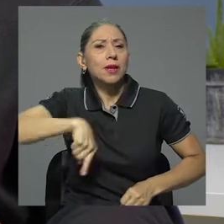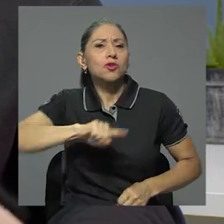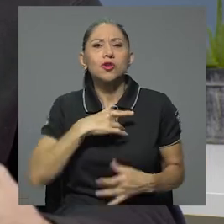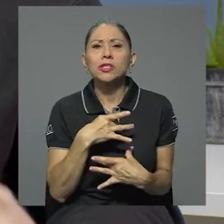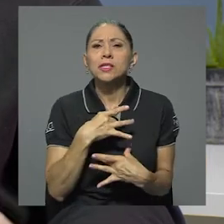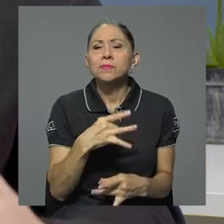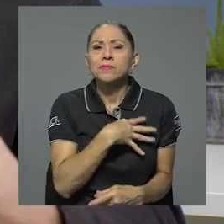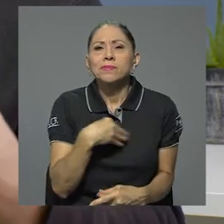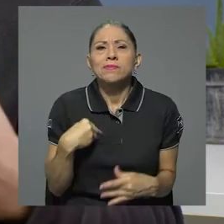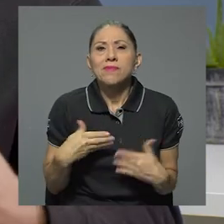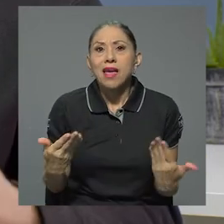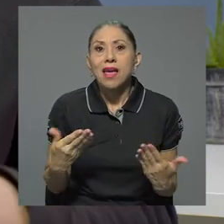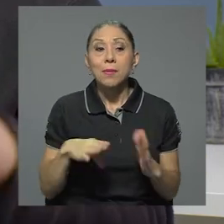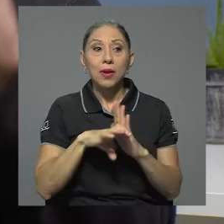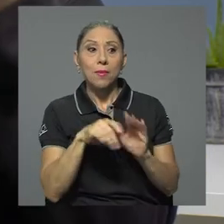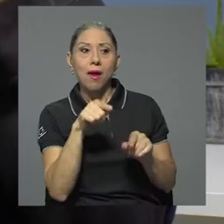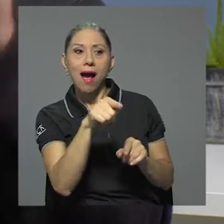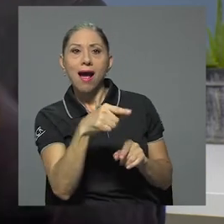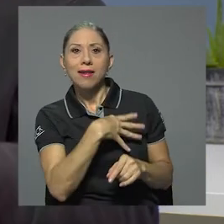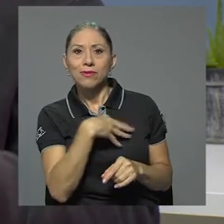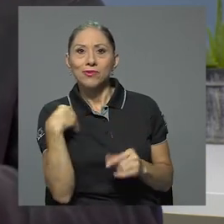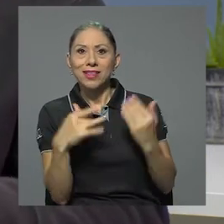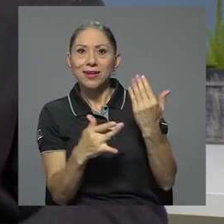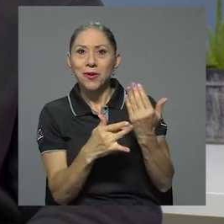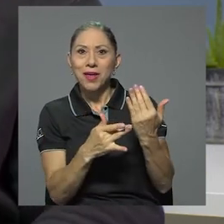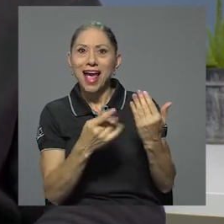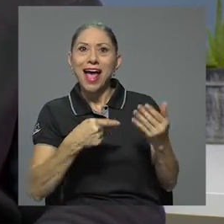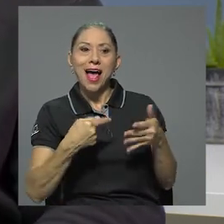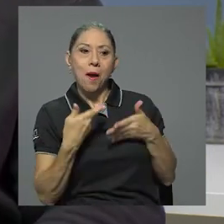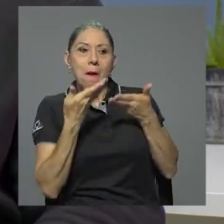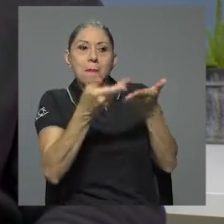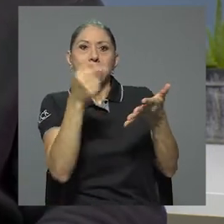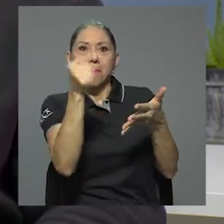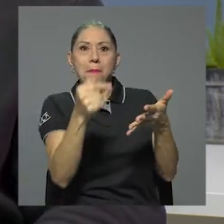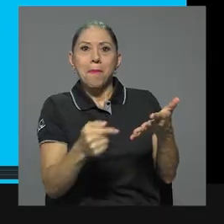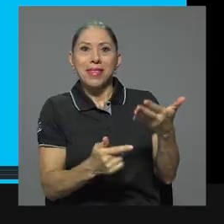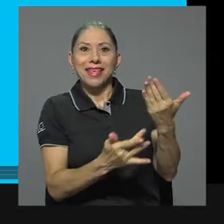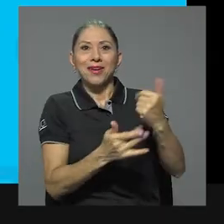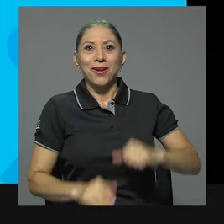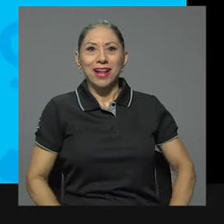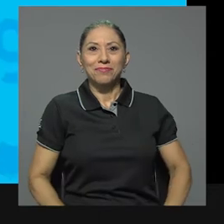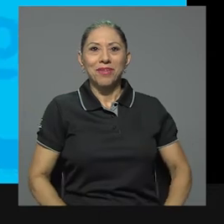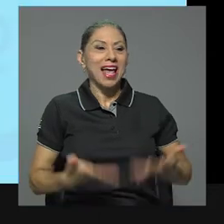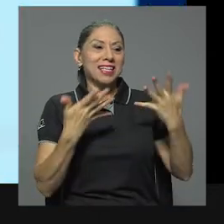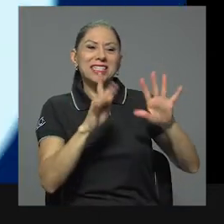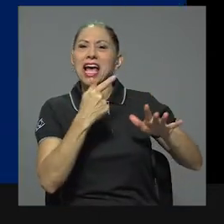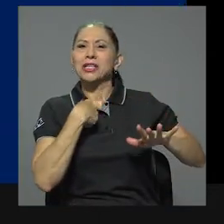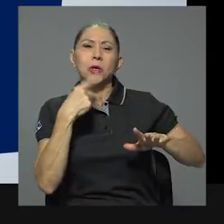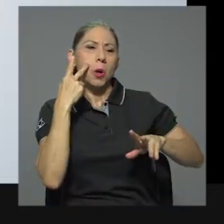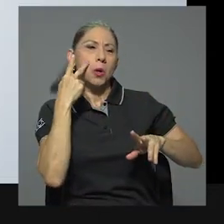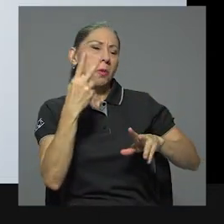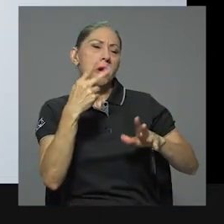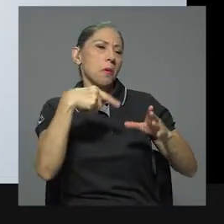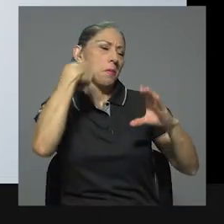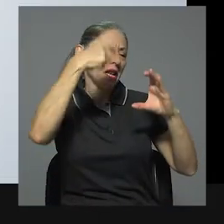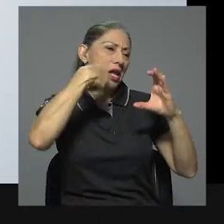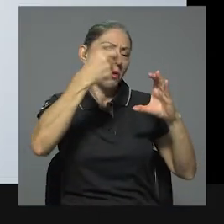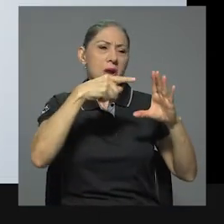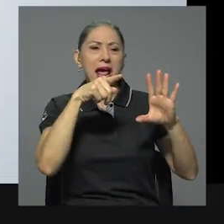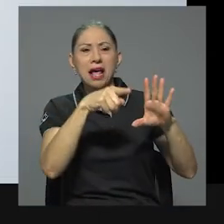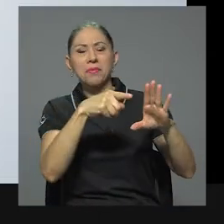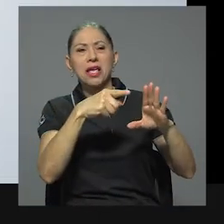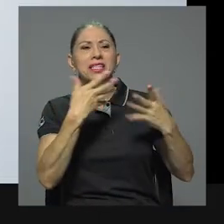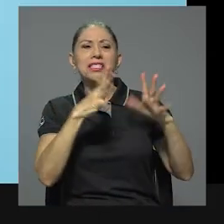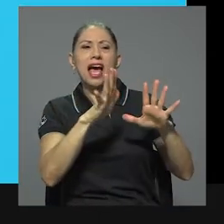a Carlos le gusta ver contenido de tecnología, le ofrecemos contenido de tecnología de primero. Carlos dejó de ver esta película o este